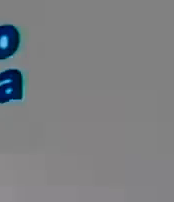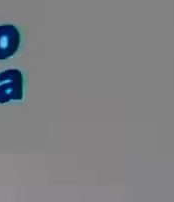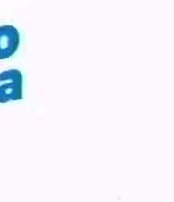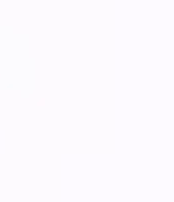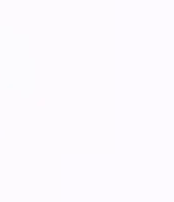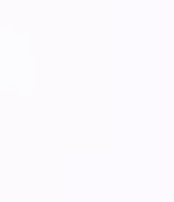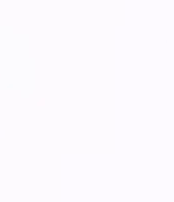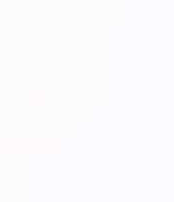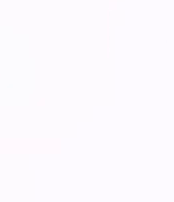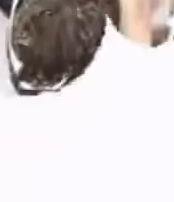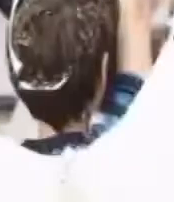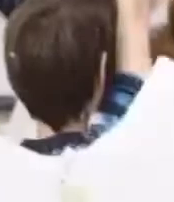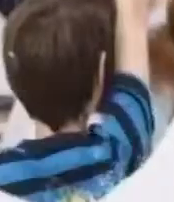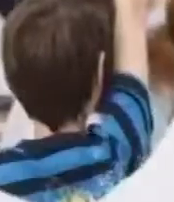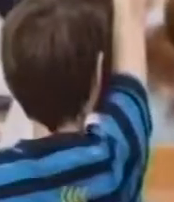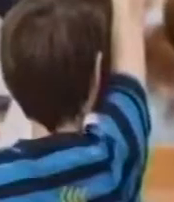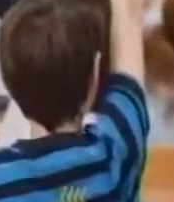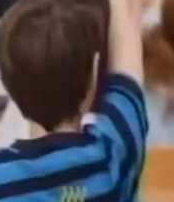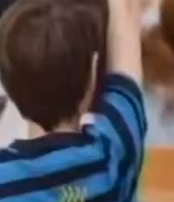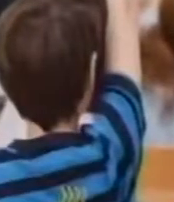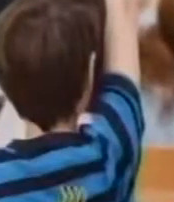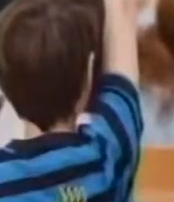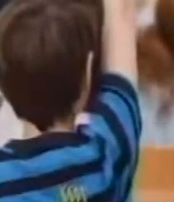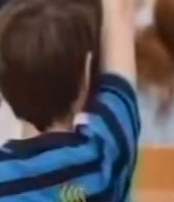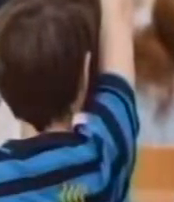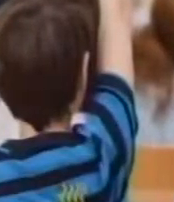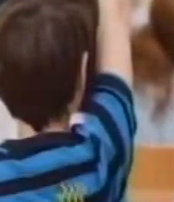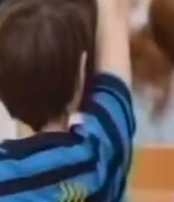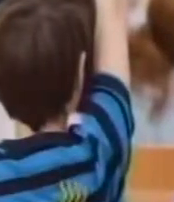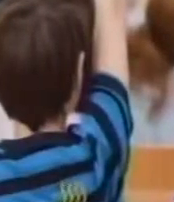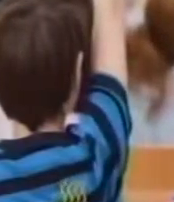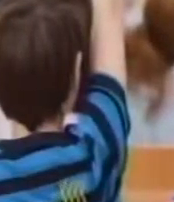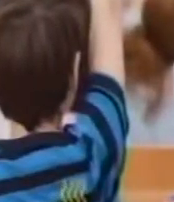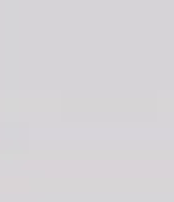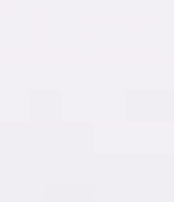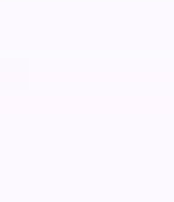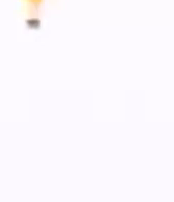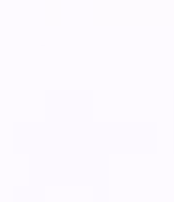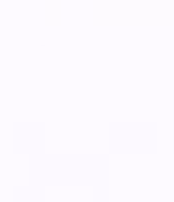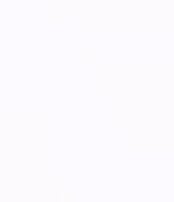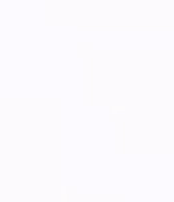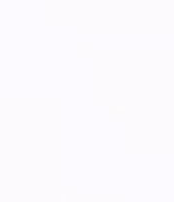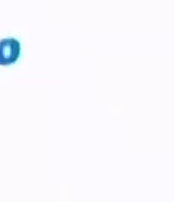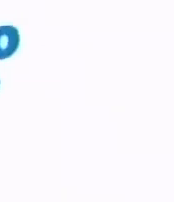A continuación, Comunicación y Lenguaje, Sexto Primaria.